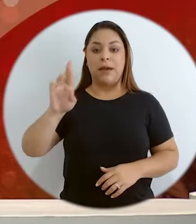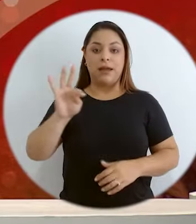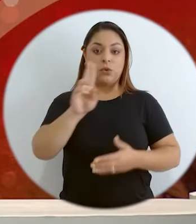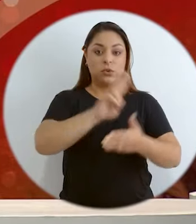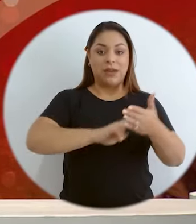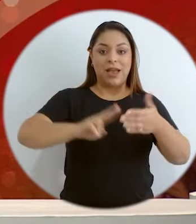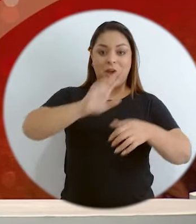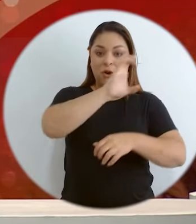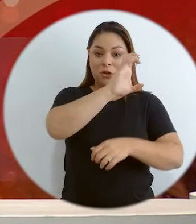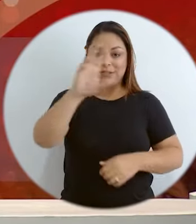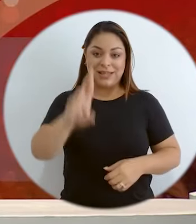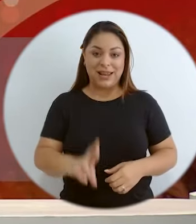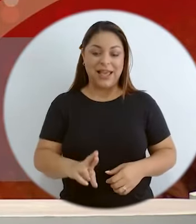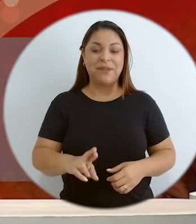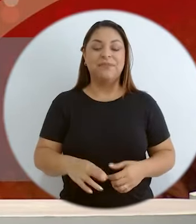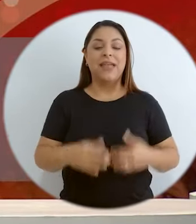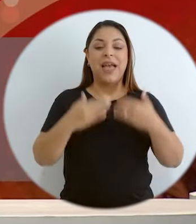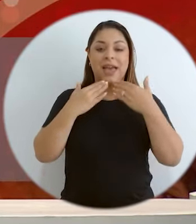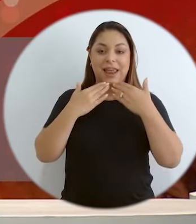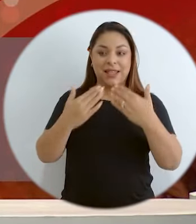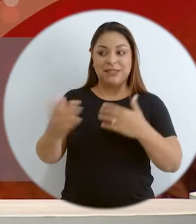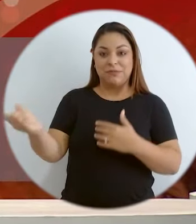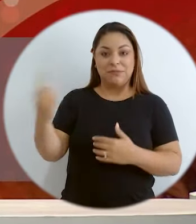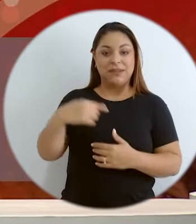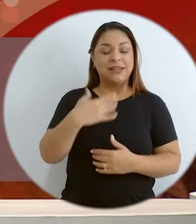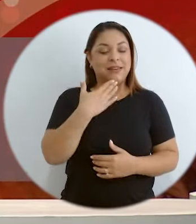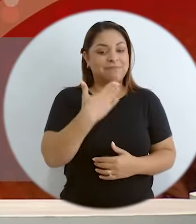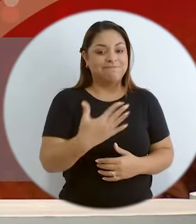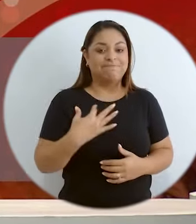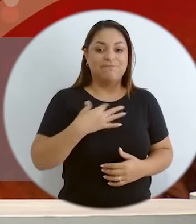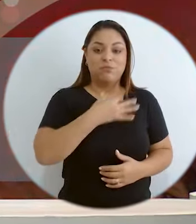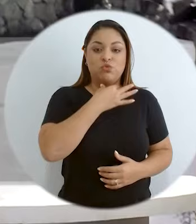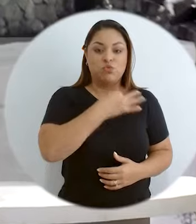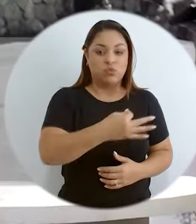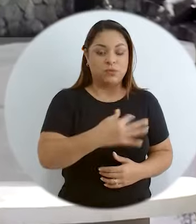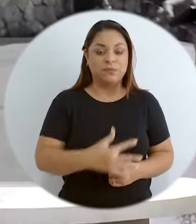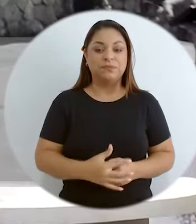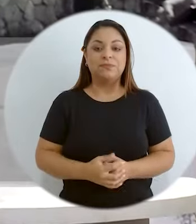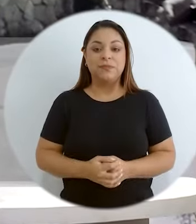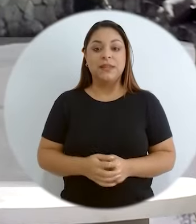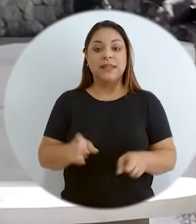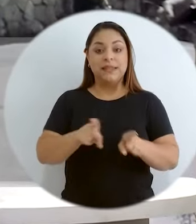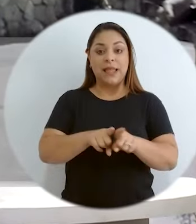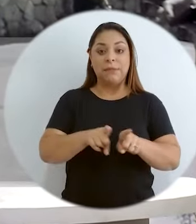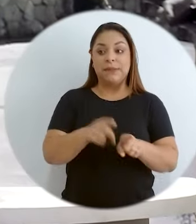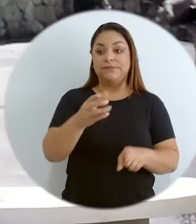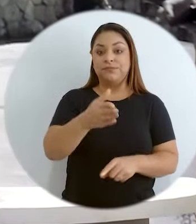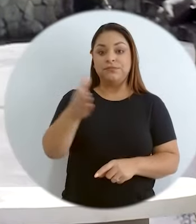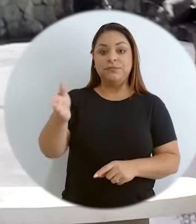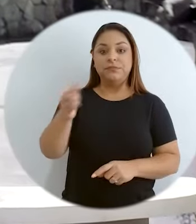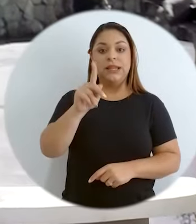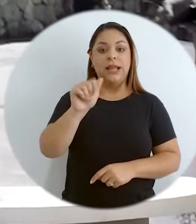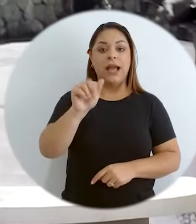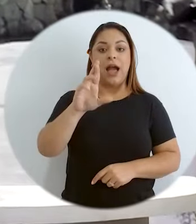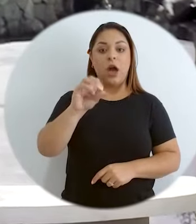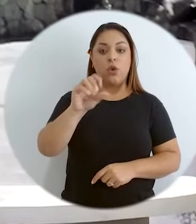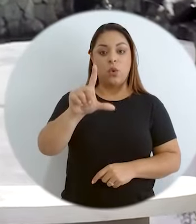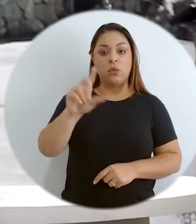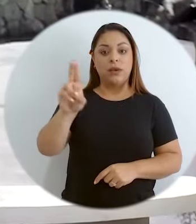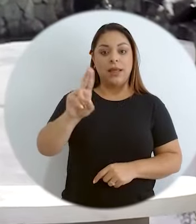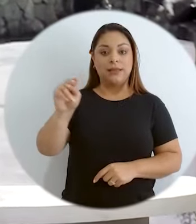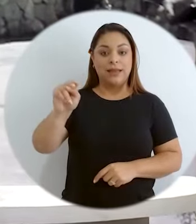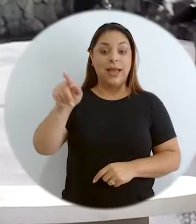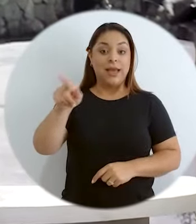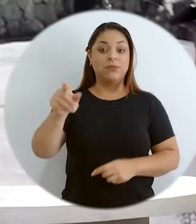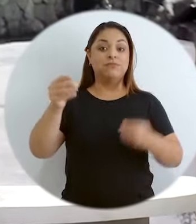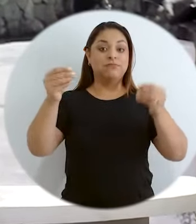Universidad de Costa Rica. Gracias, don Álvaro, por estar con nosotros. gracias. Un gusto. Y también está con nosotros Carol Urlate Naranjo,